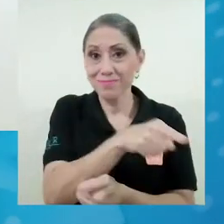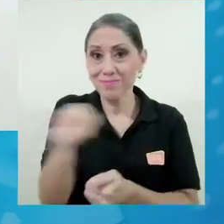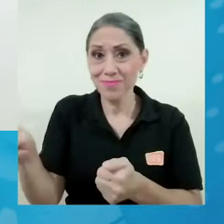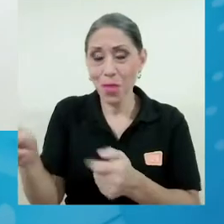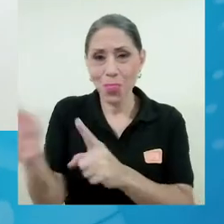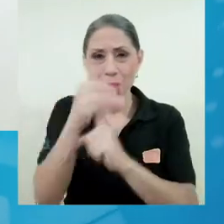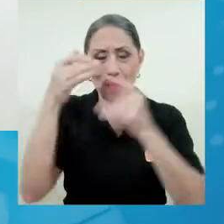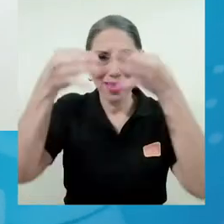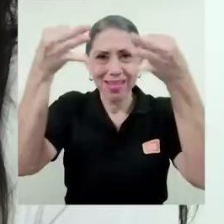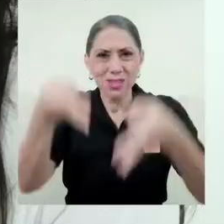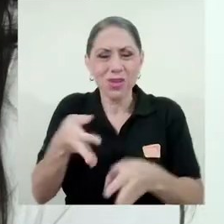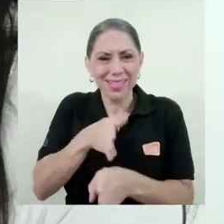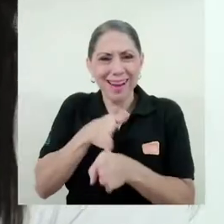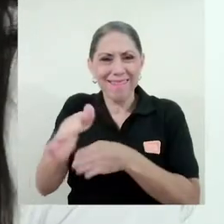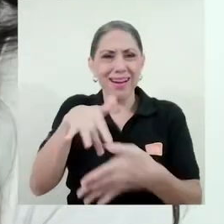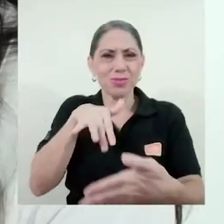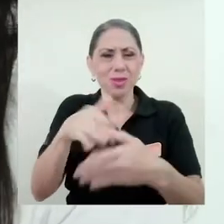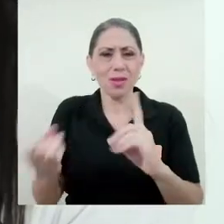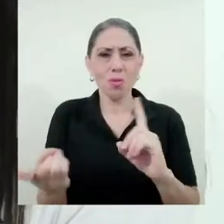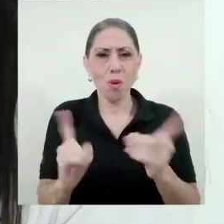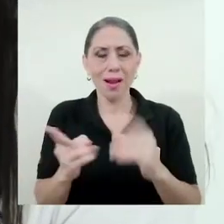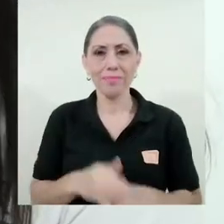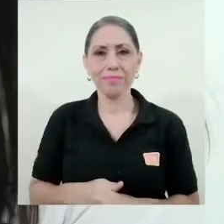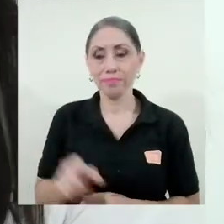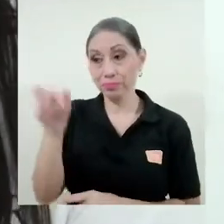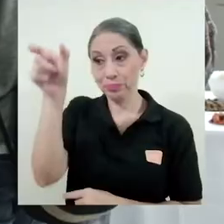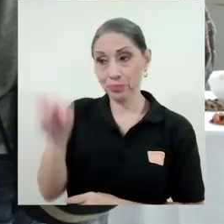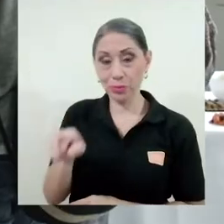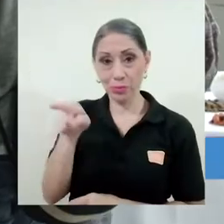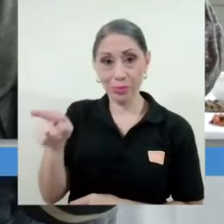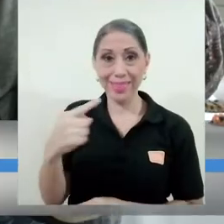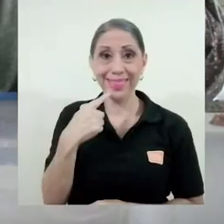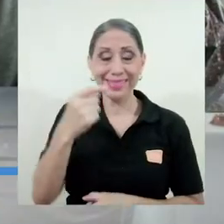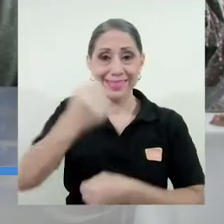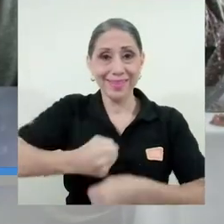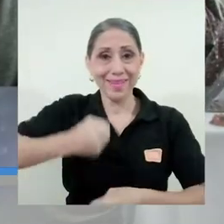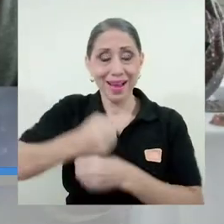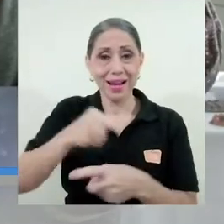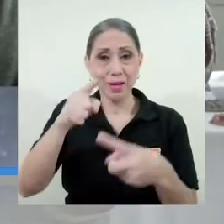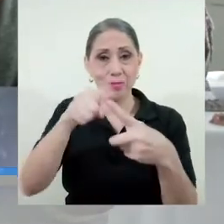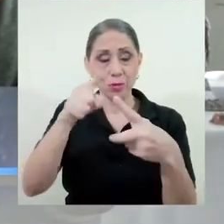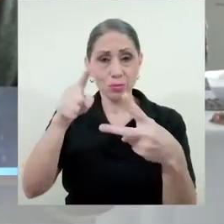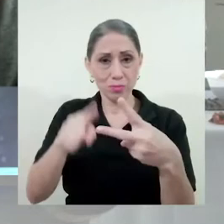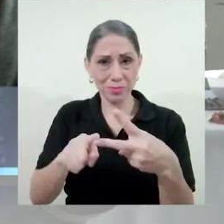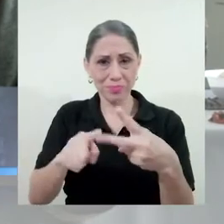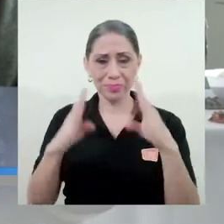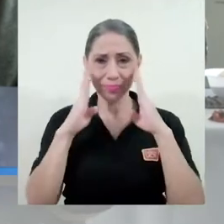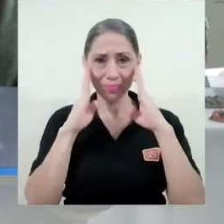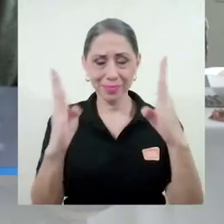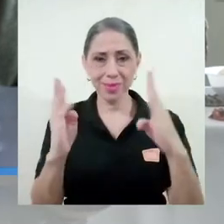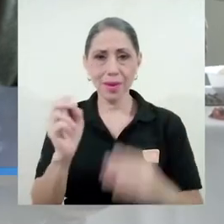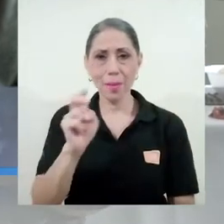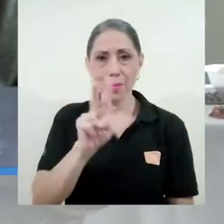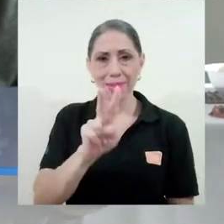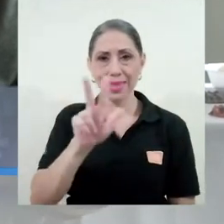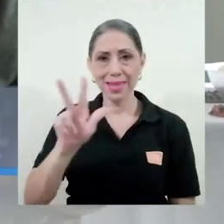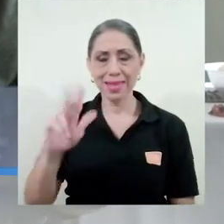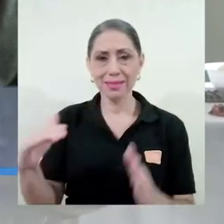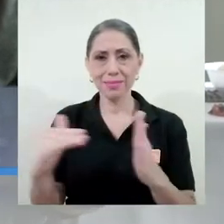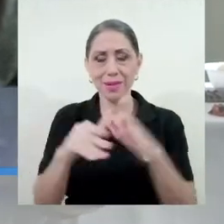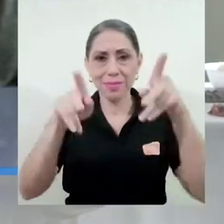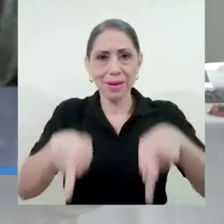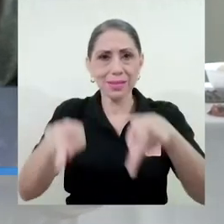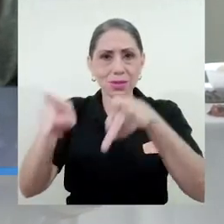decisiones vocacionales. De acuerdo con Sánchez, se trabajará en dos líneas para atender a las 23.000